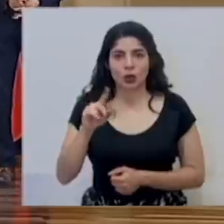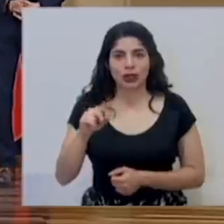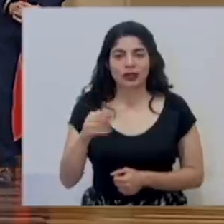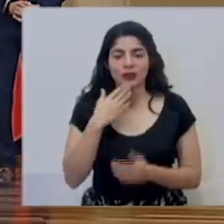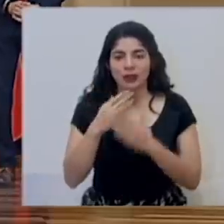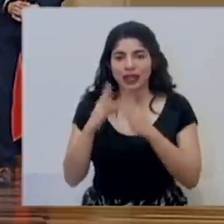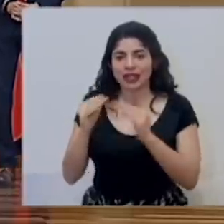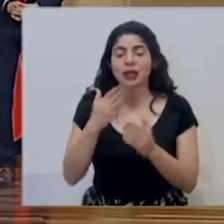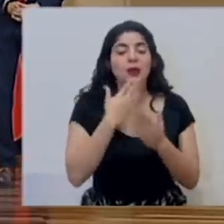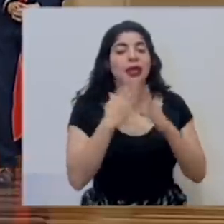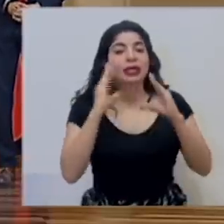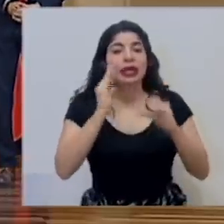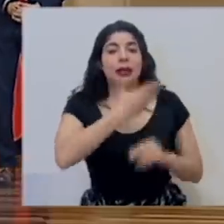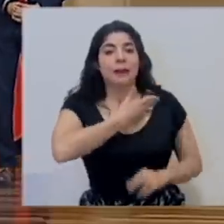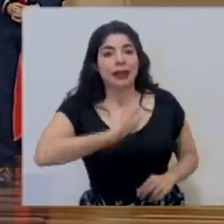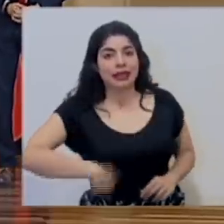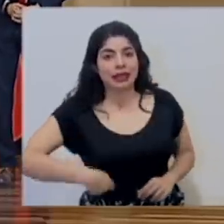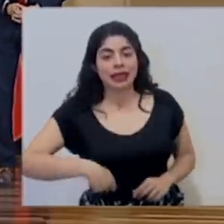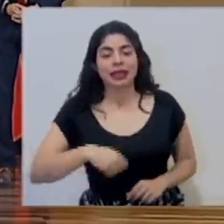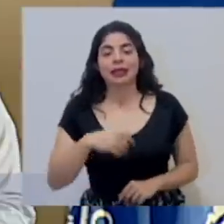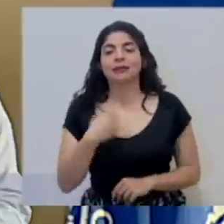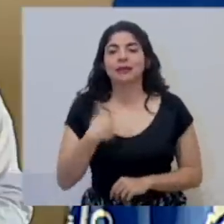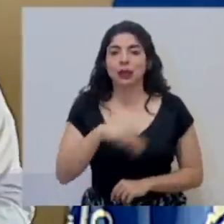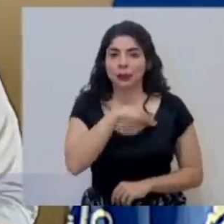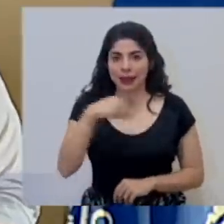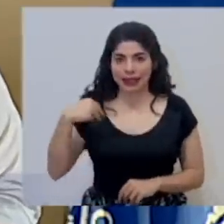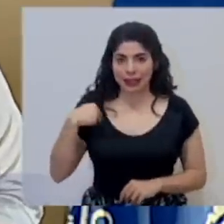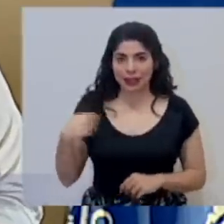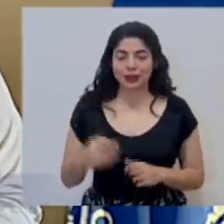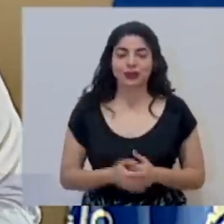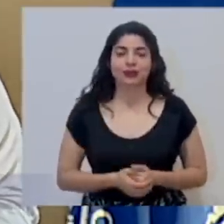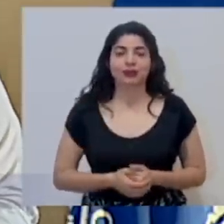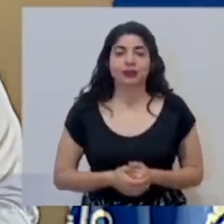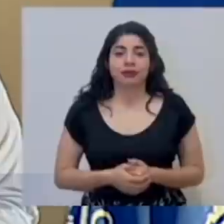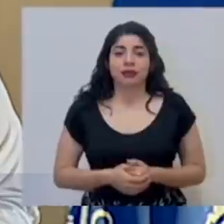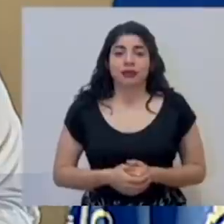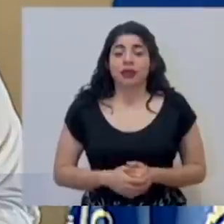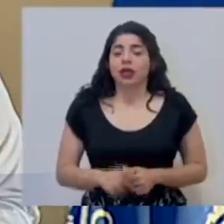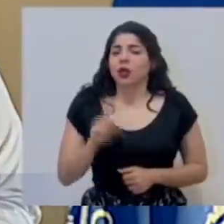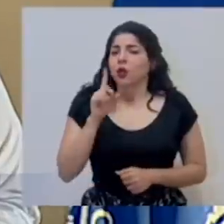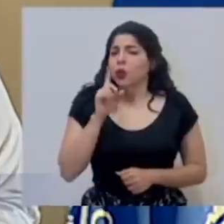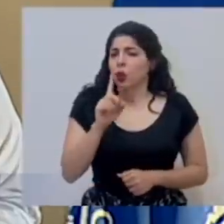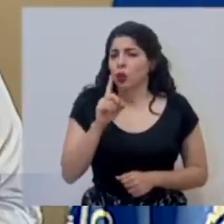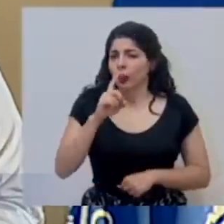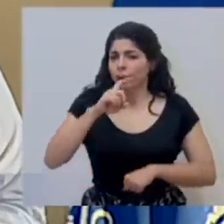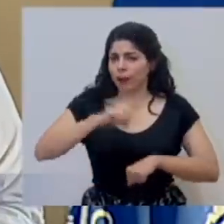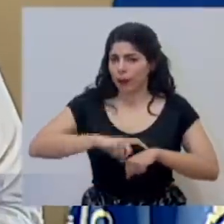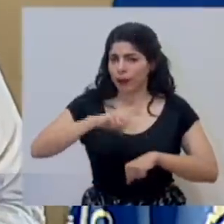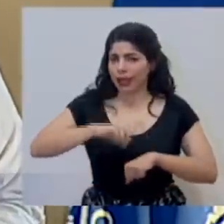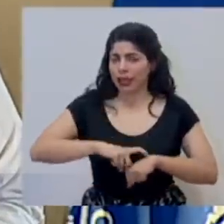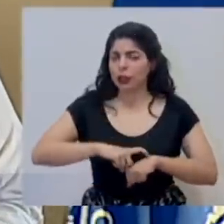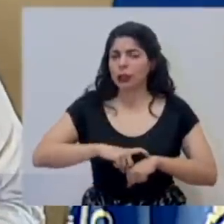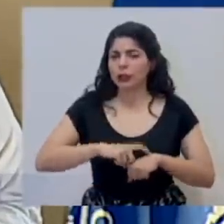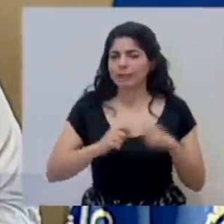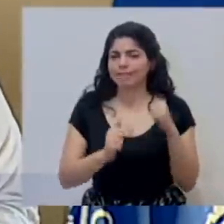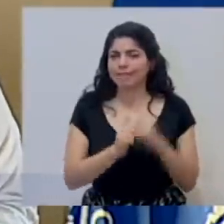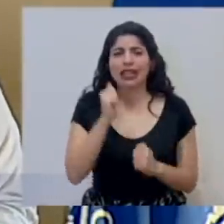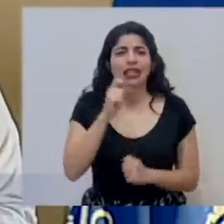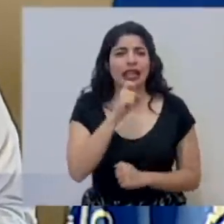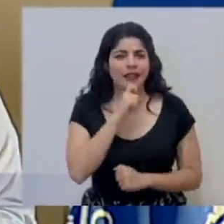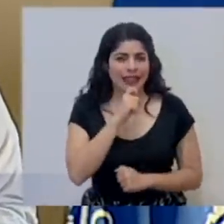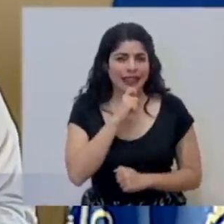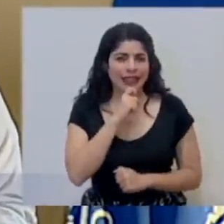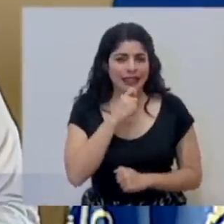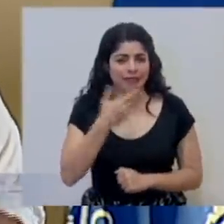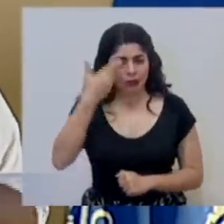Muy buenas tardes. Buenas tardes, señor presidente, señor ministro. Uno de los momentos más